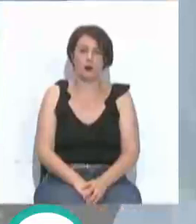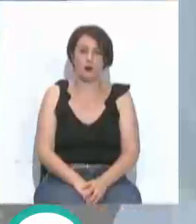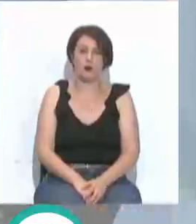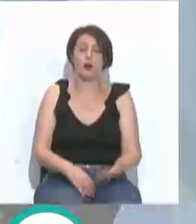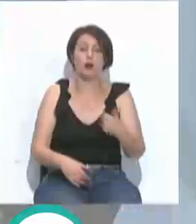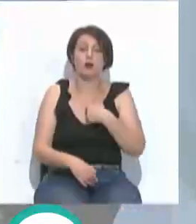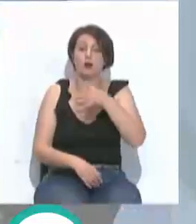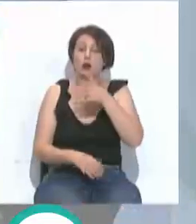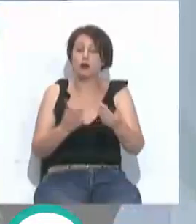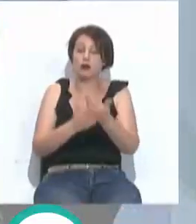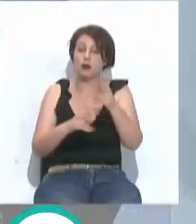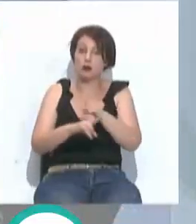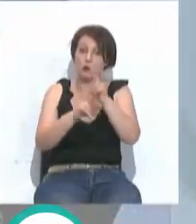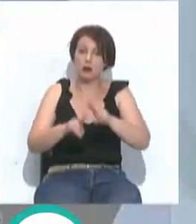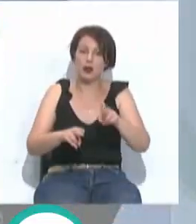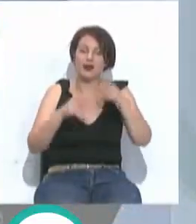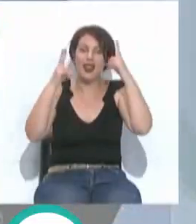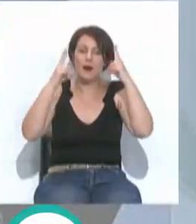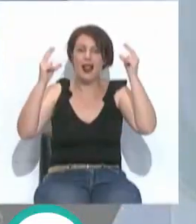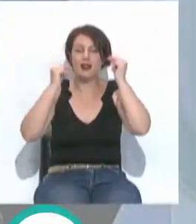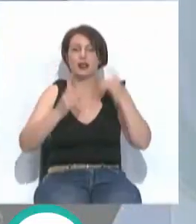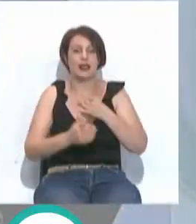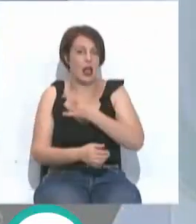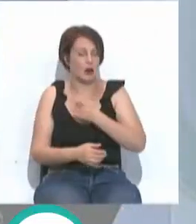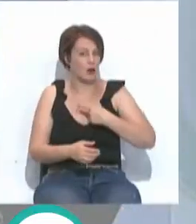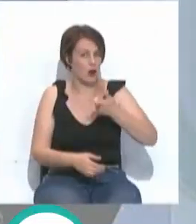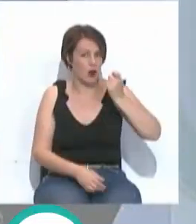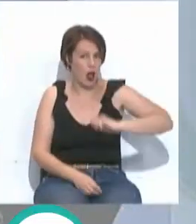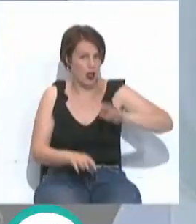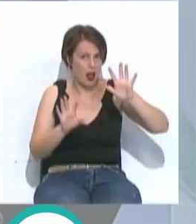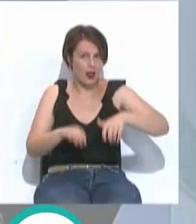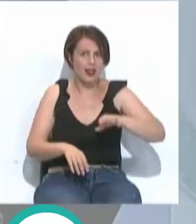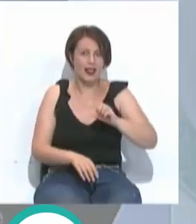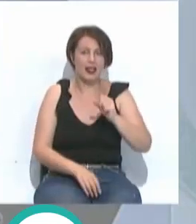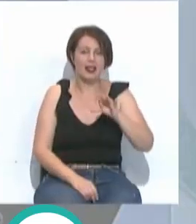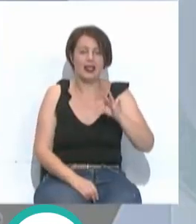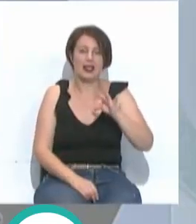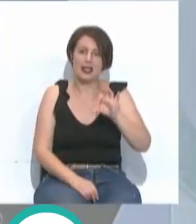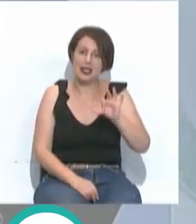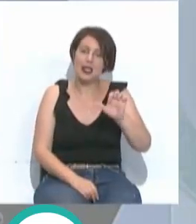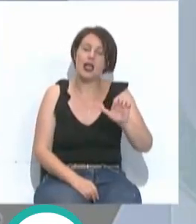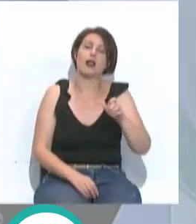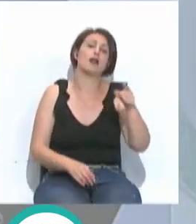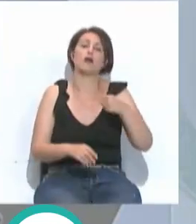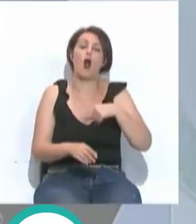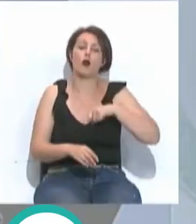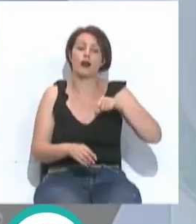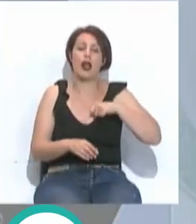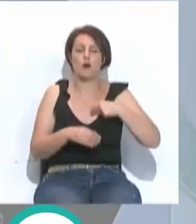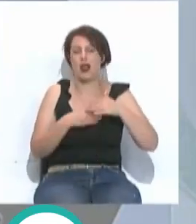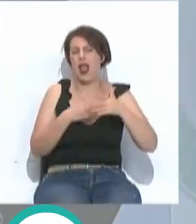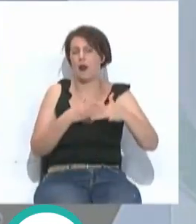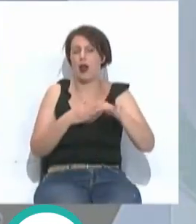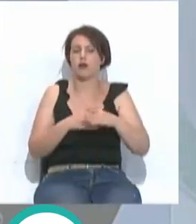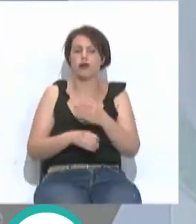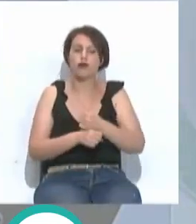Y con motivo del Día Internacional de Enfermería, el Sindicato de Profesionales de Cádiz-SATSE se ha concentrado a las puertas del Hospital Puerta del